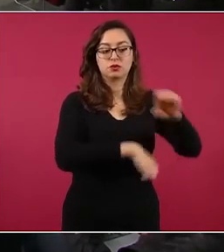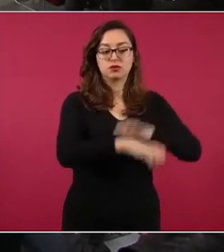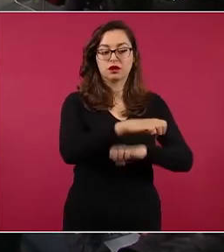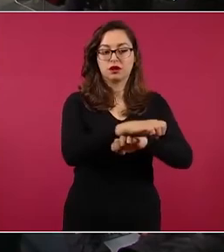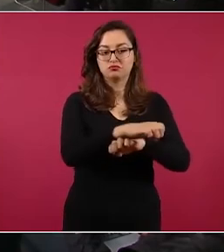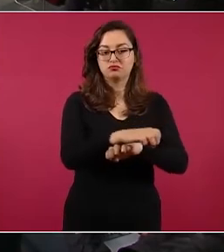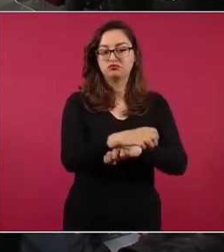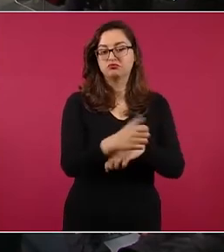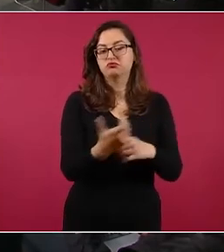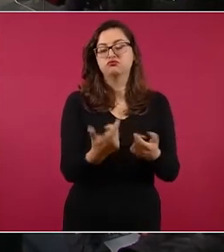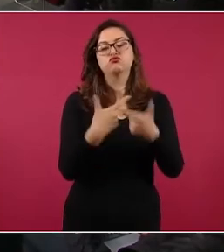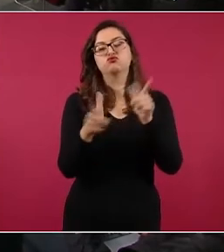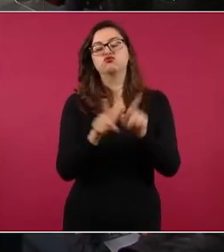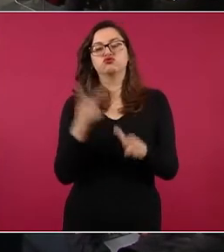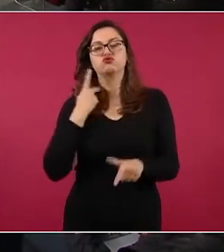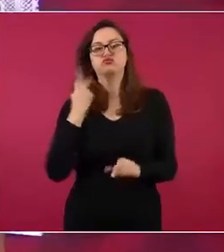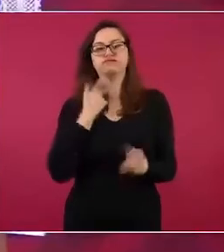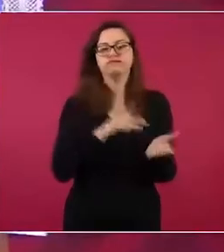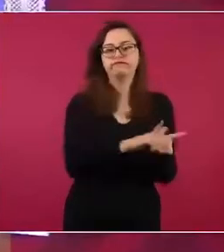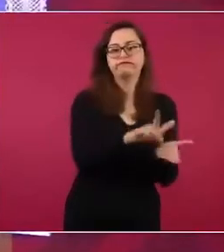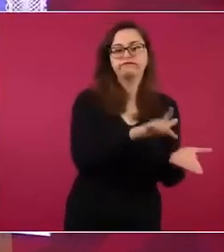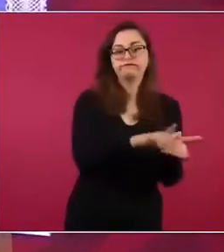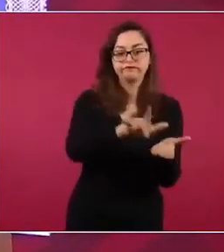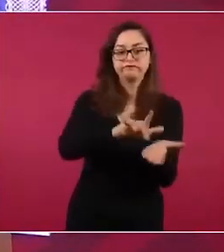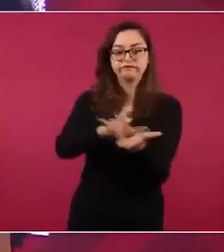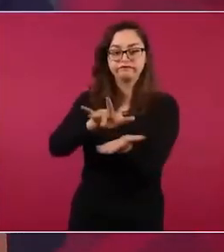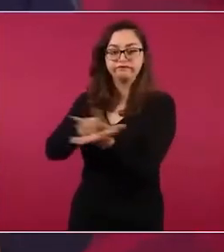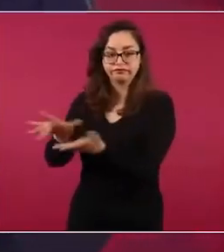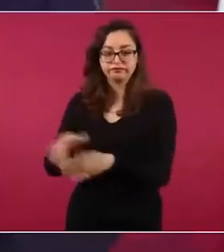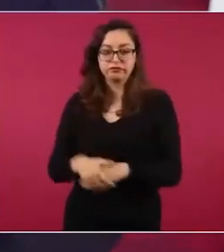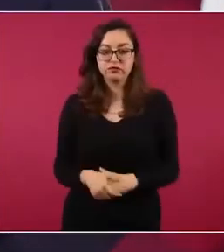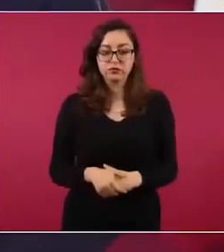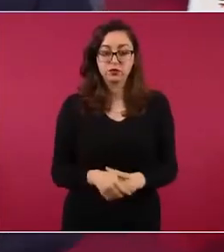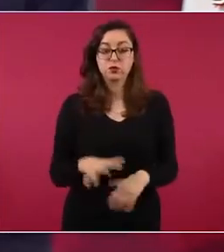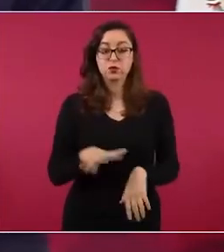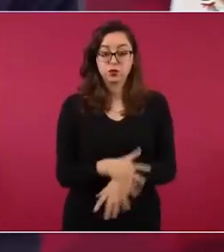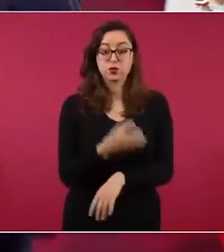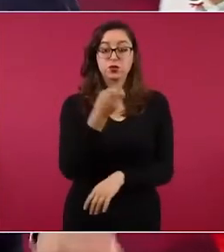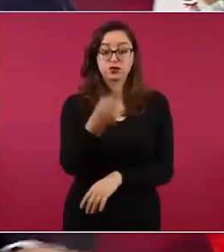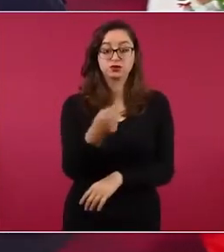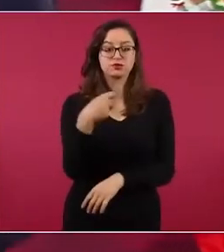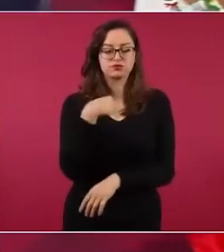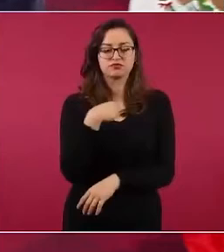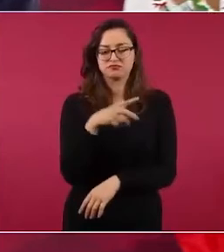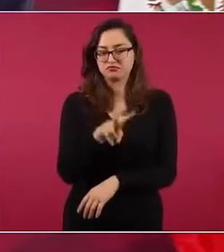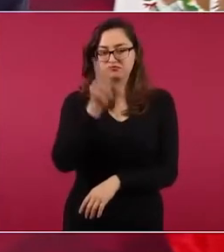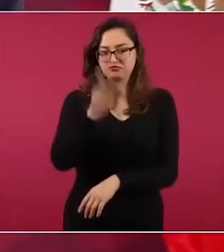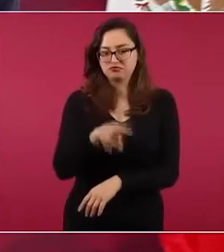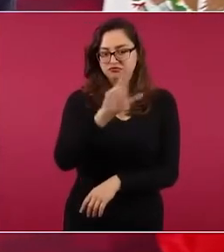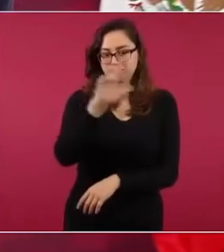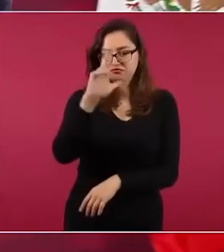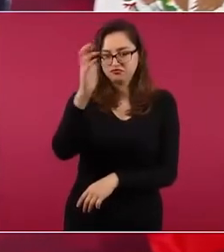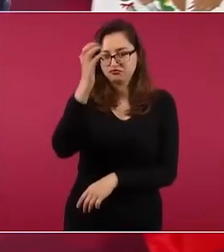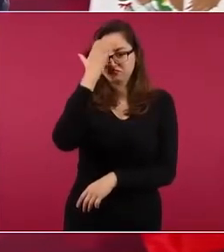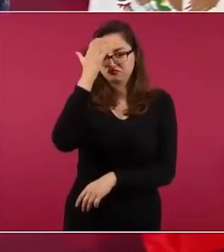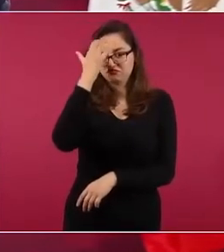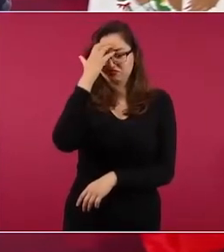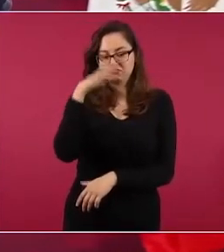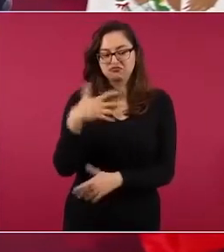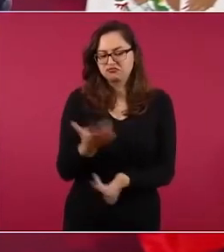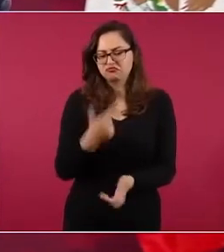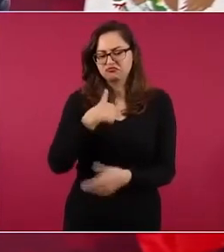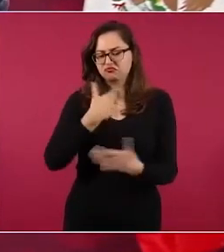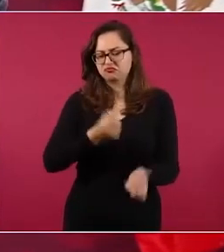le tengo yo un reconocimiento, porque yo no oculto las cosas.